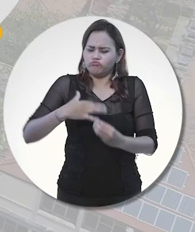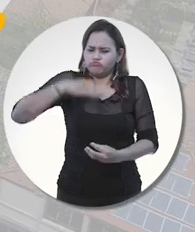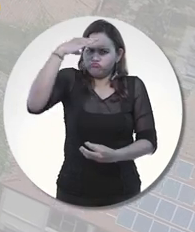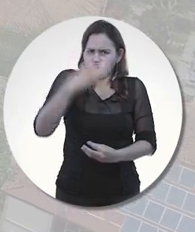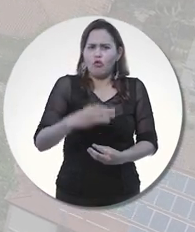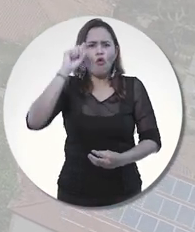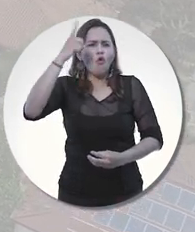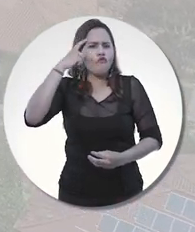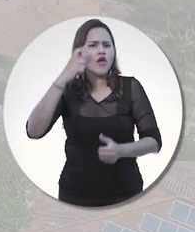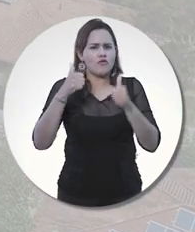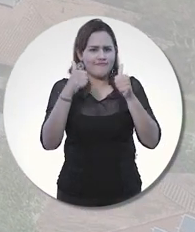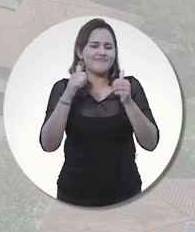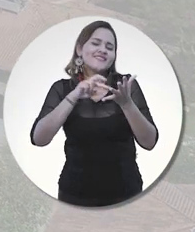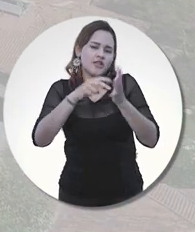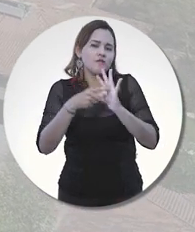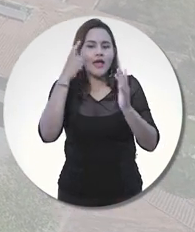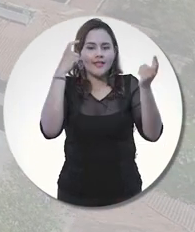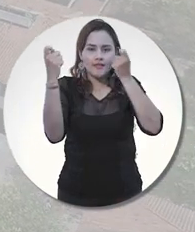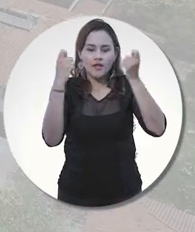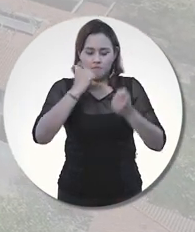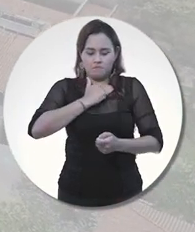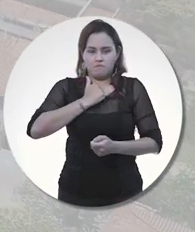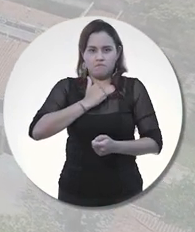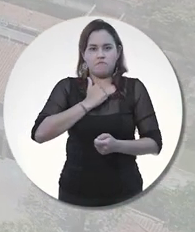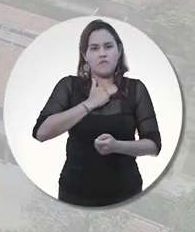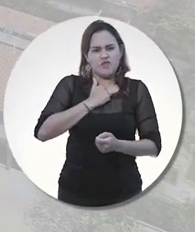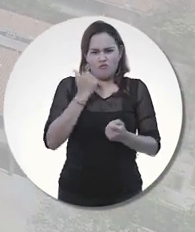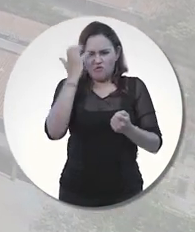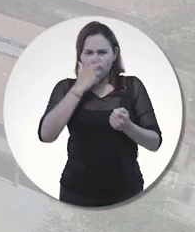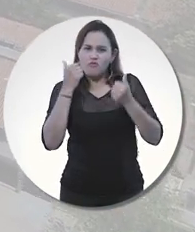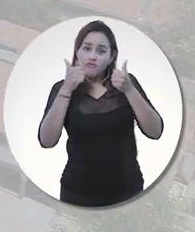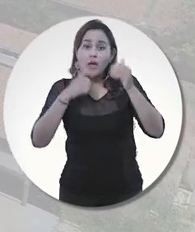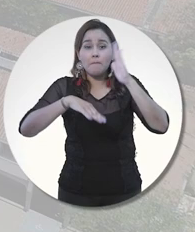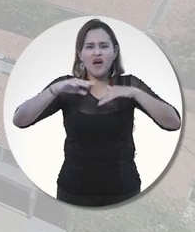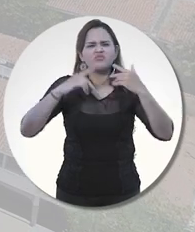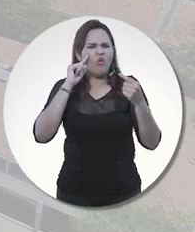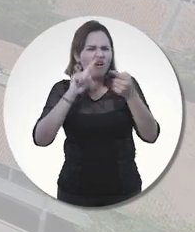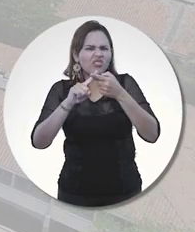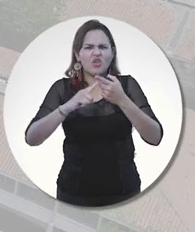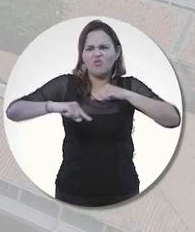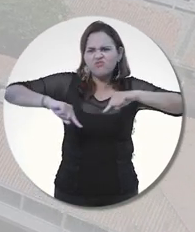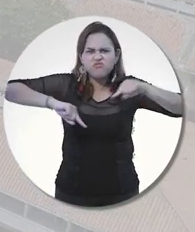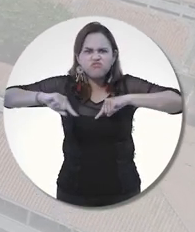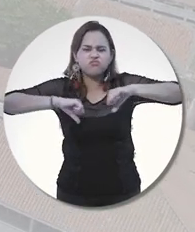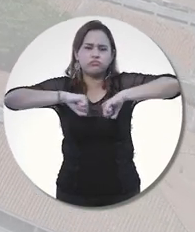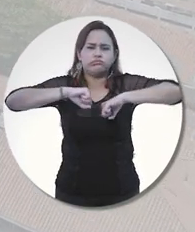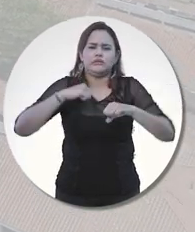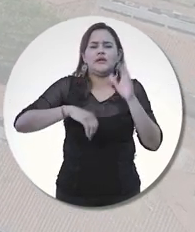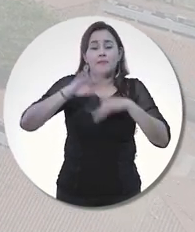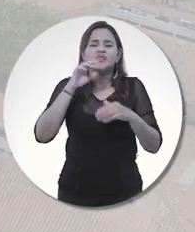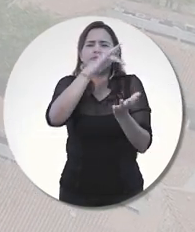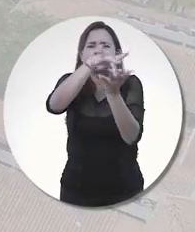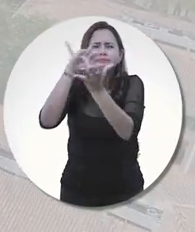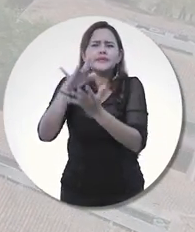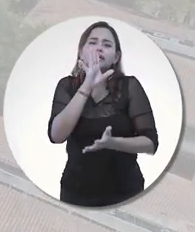Buen Gobierno, que promueve las estrategias de autoevaluación y planeación del desarrollo institucional, con la participación de la comunidad